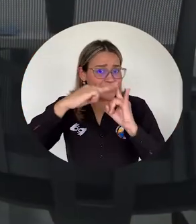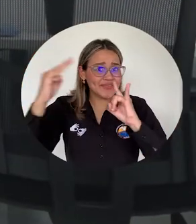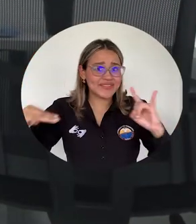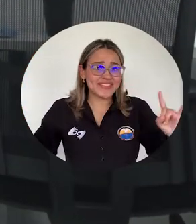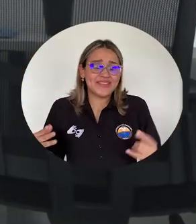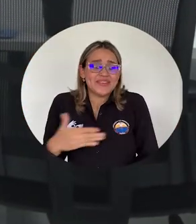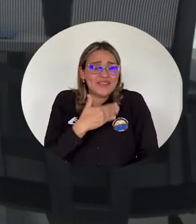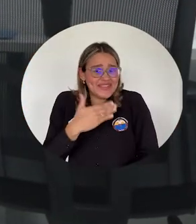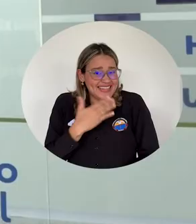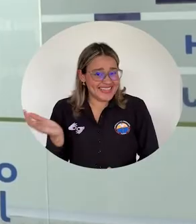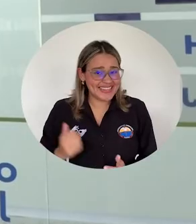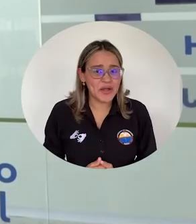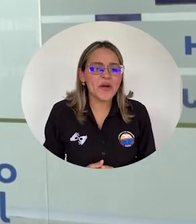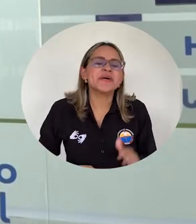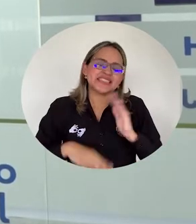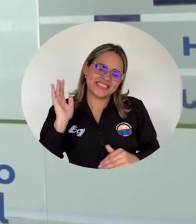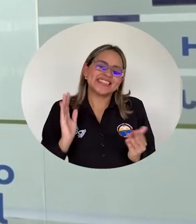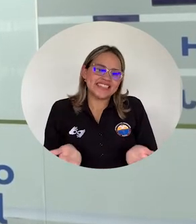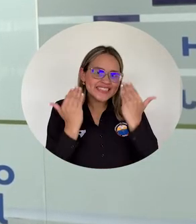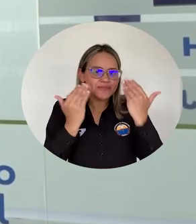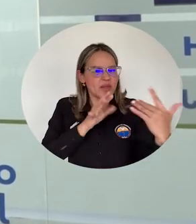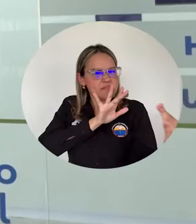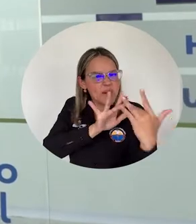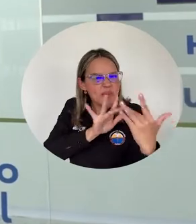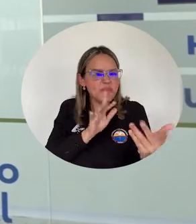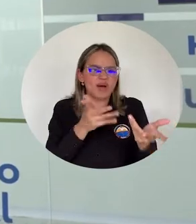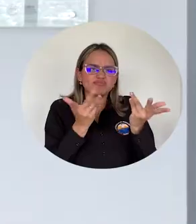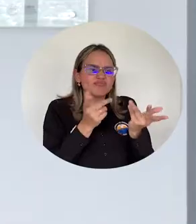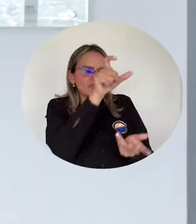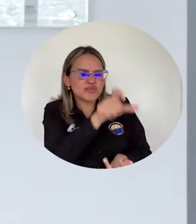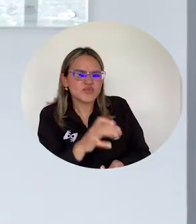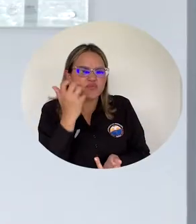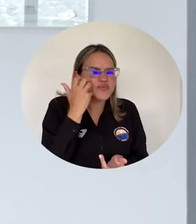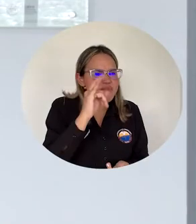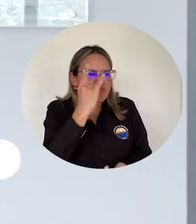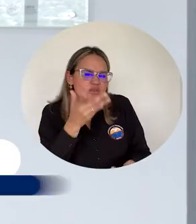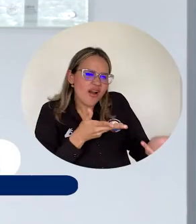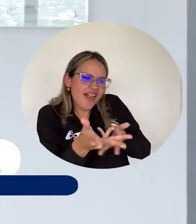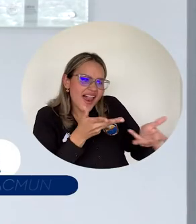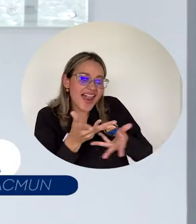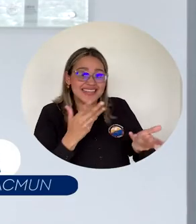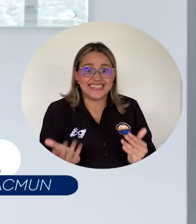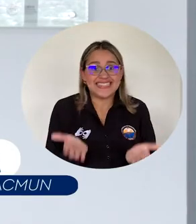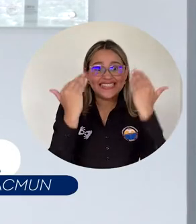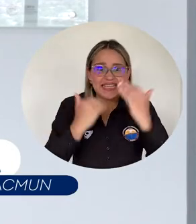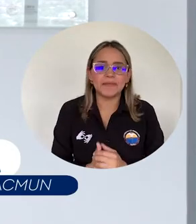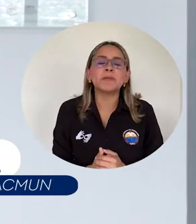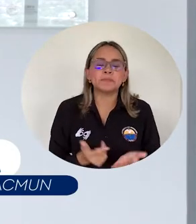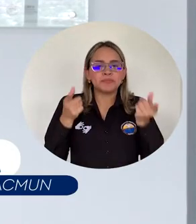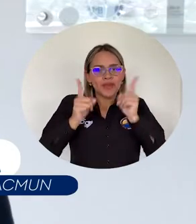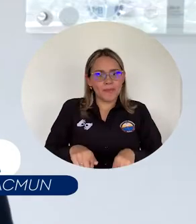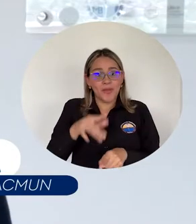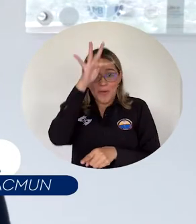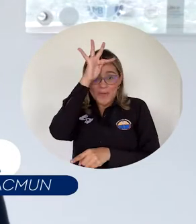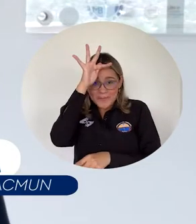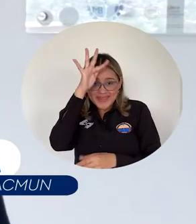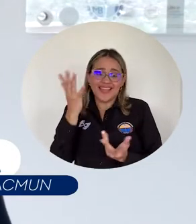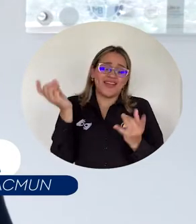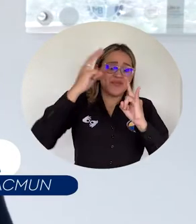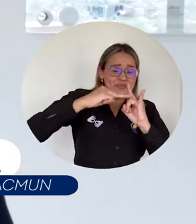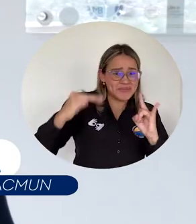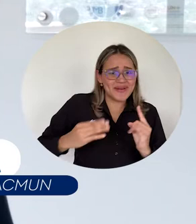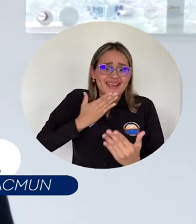enriquecedora, vas a tener contacto con los pacientes, vas a saber qué se siente. Me agradecida con la Universidad de Magdalena, obviamente también con el hospital. Feliz y